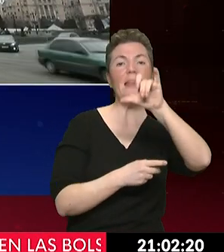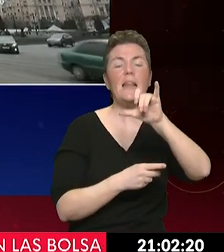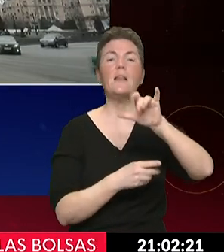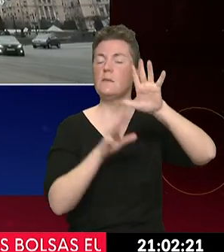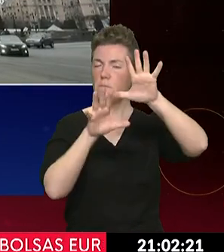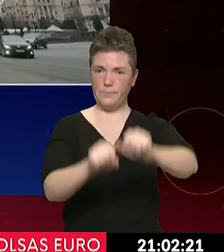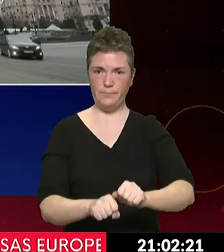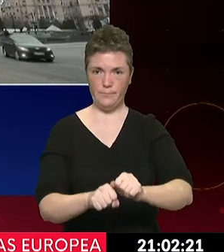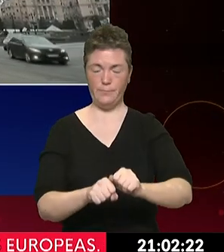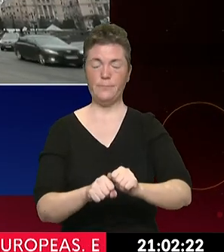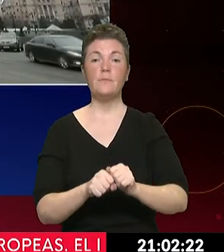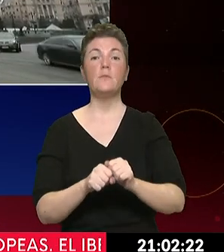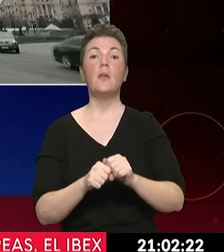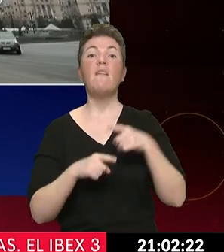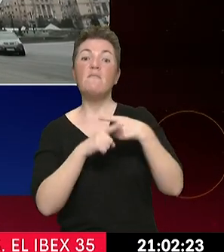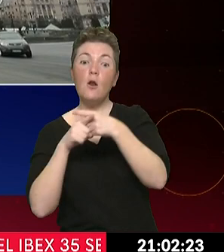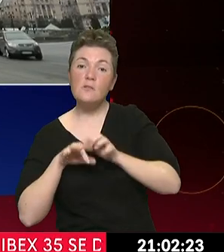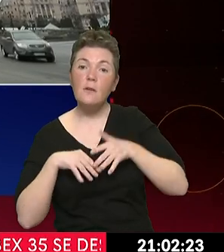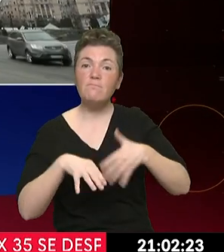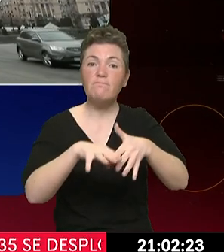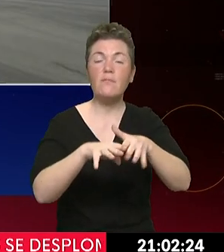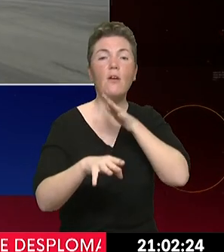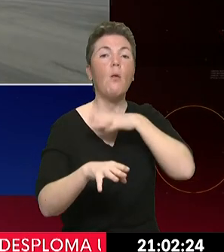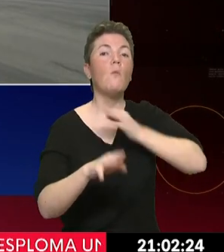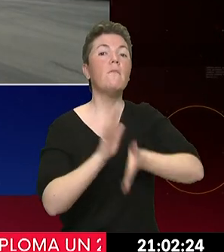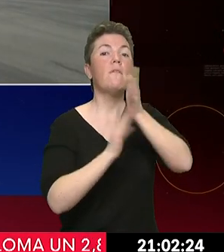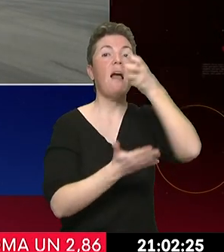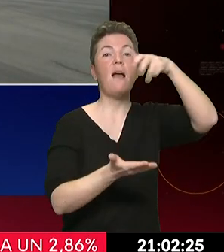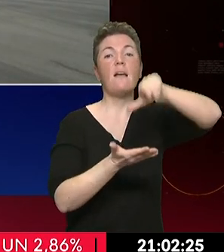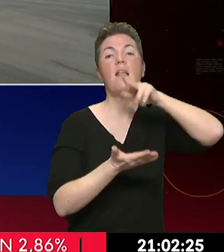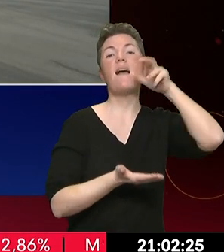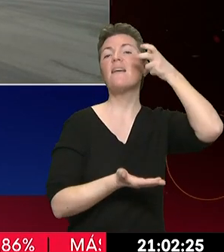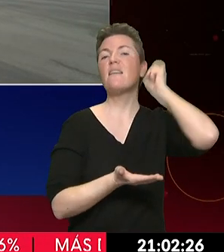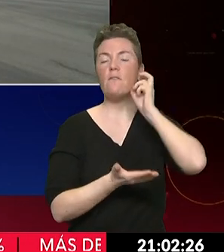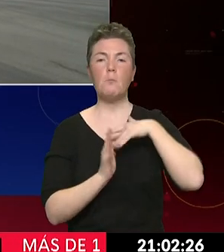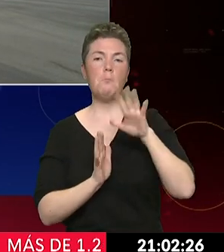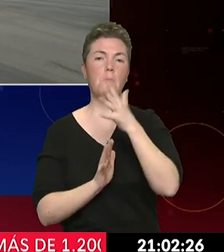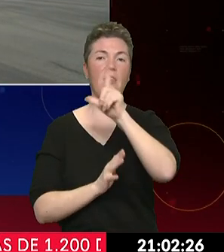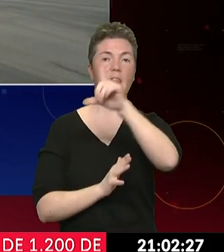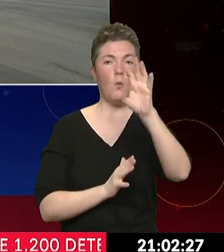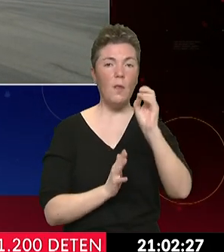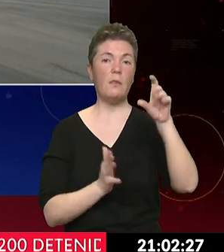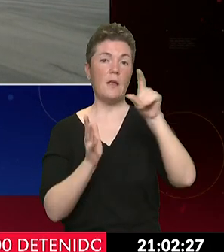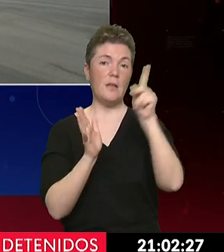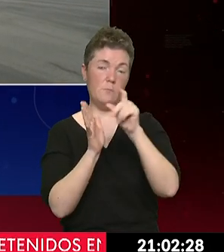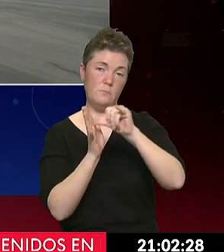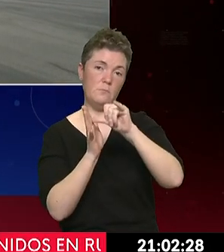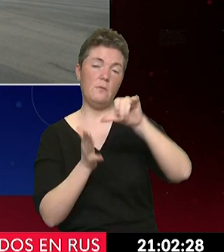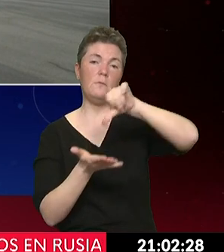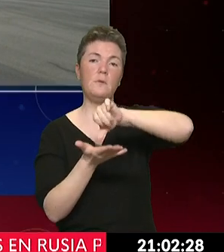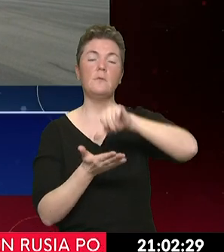son tropas que han entrado desde Bielorrusia y que ahora podrían dirigirse hacia Kiev. Están a unos 150 kilómetros de la capital de Ucrania.